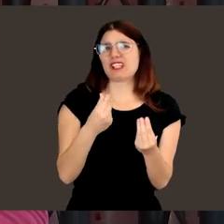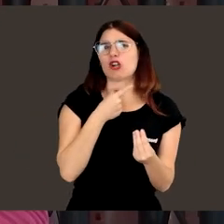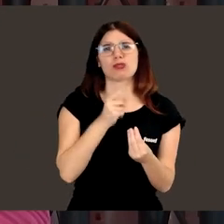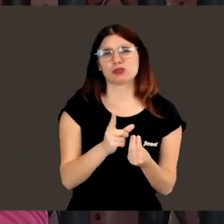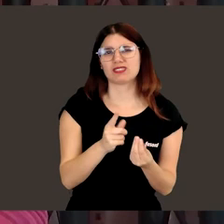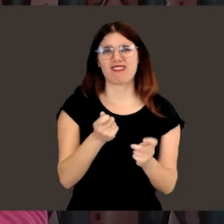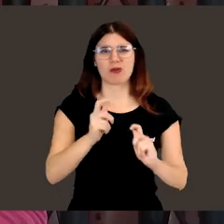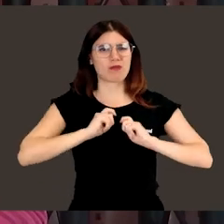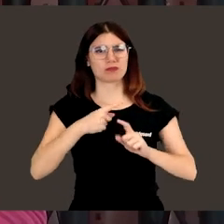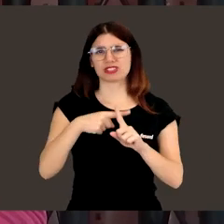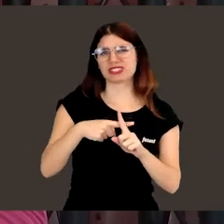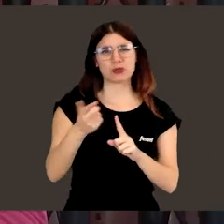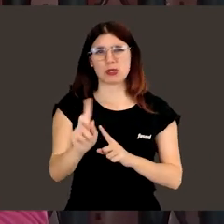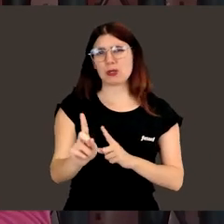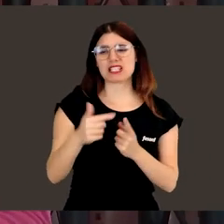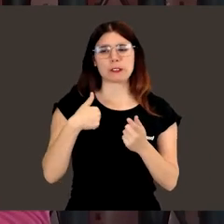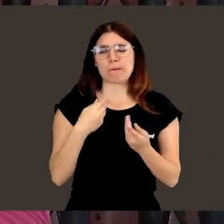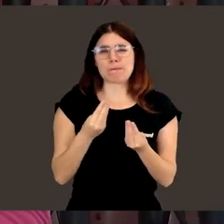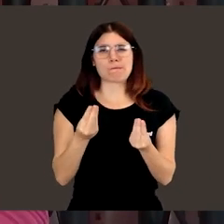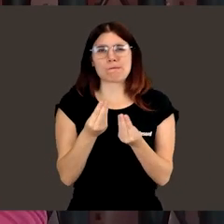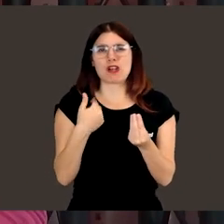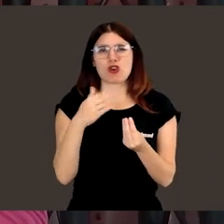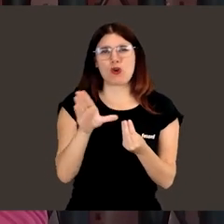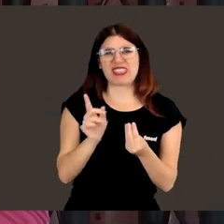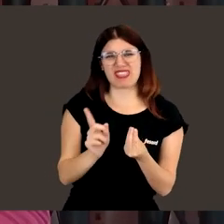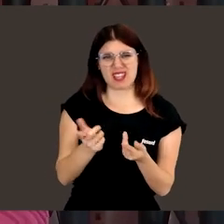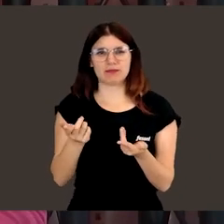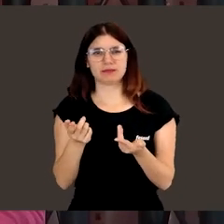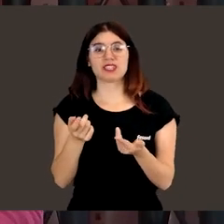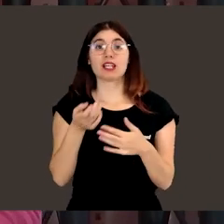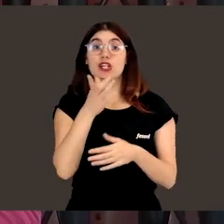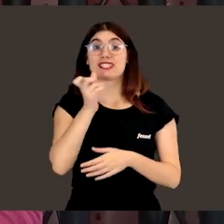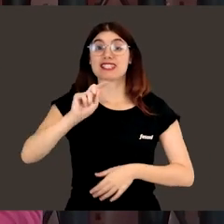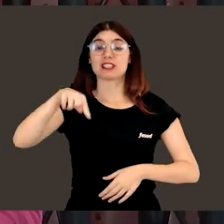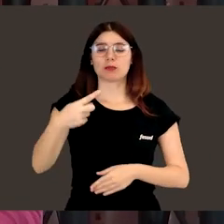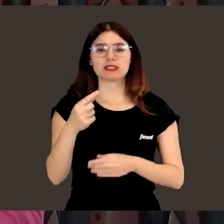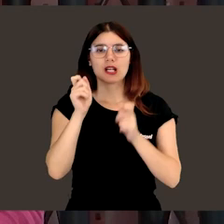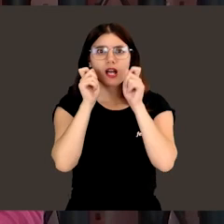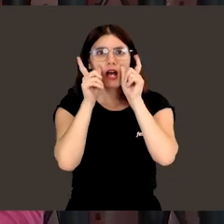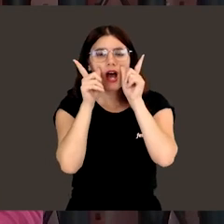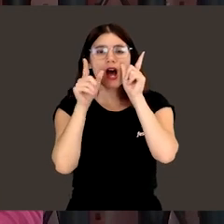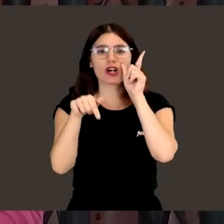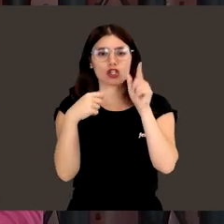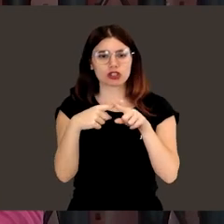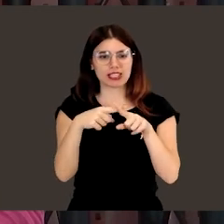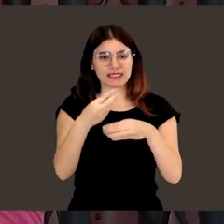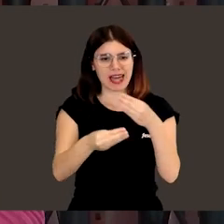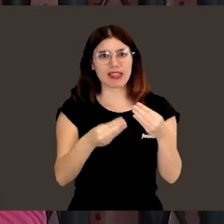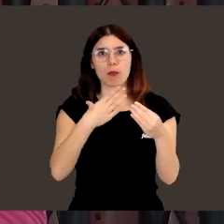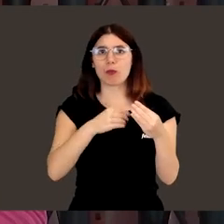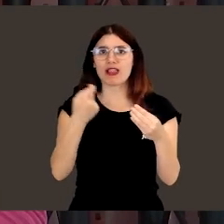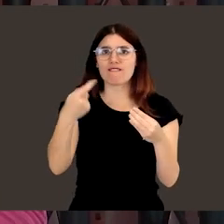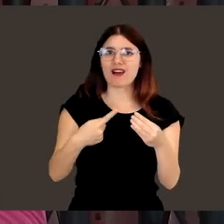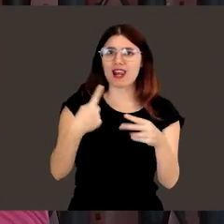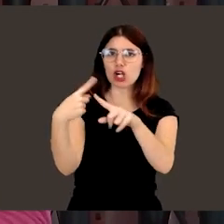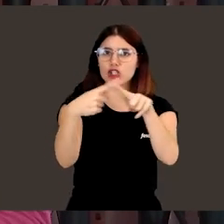no, ni fueron muy gratificantes, ni yo las terminaba de entender, ¿sabes? Y después es cuando me di cuenta que lo que hacía